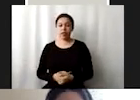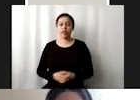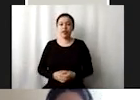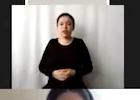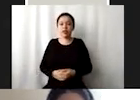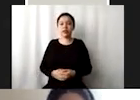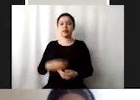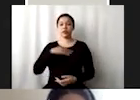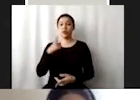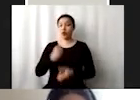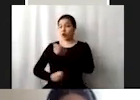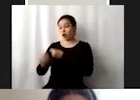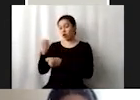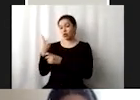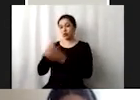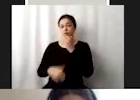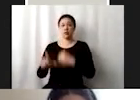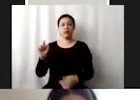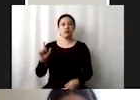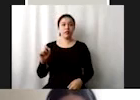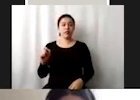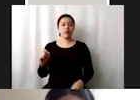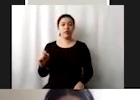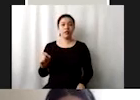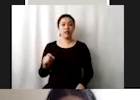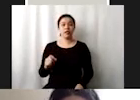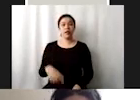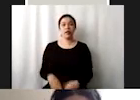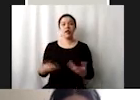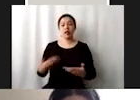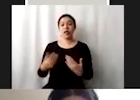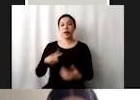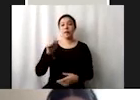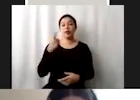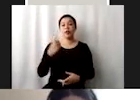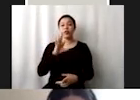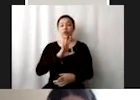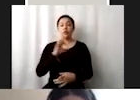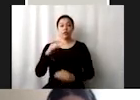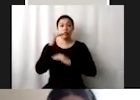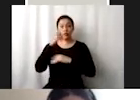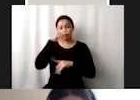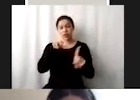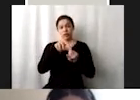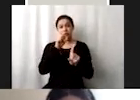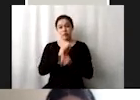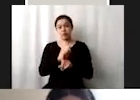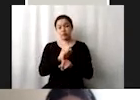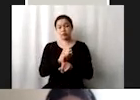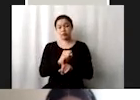año pasado habían al menos 21 metas con fecha límite de cumplimiento hacia